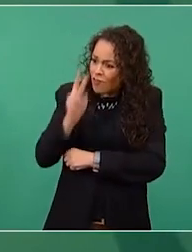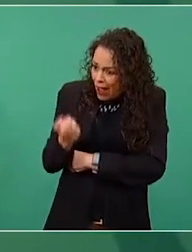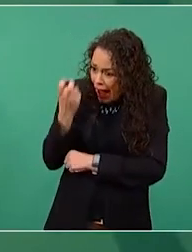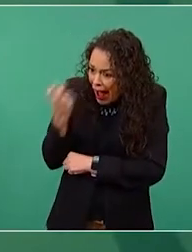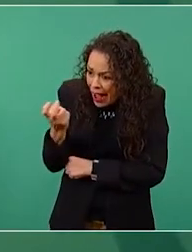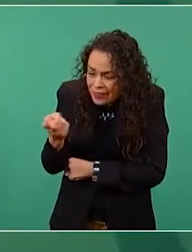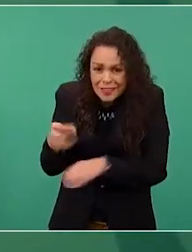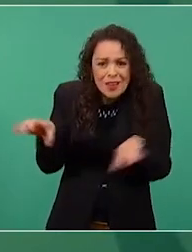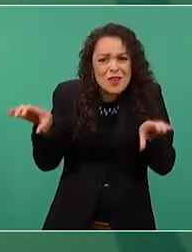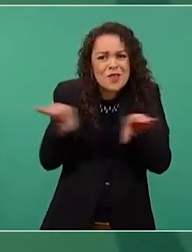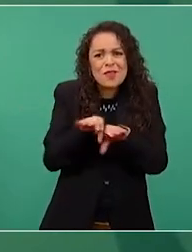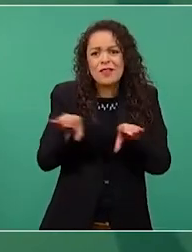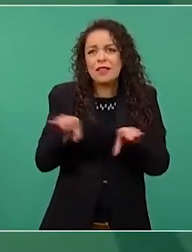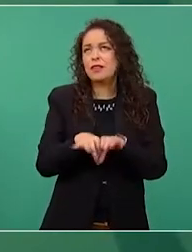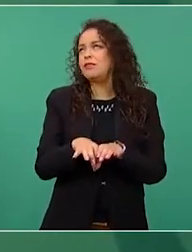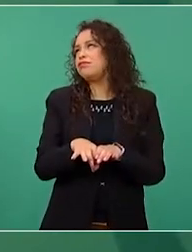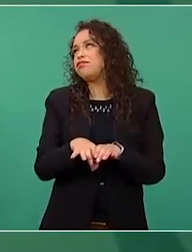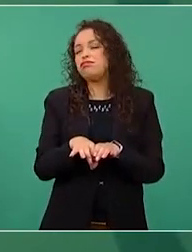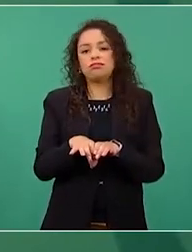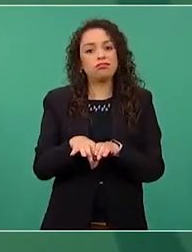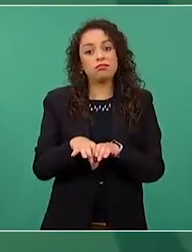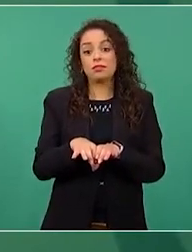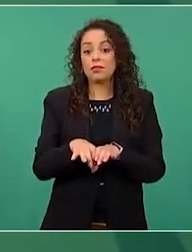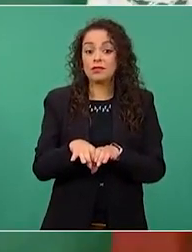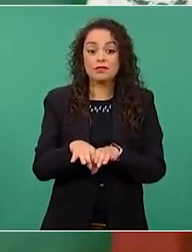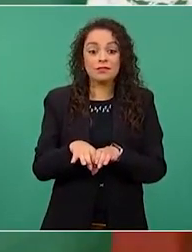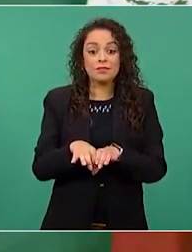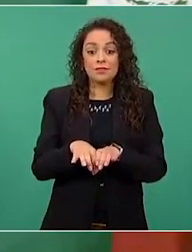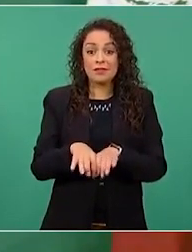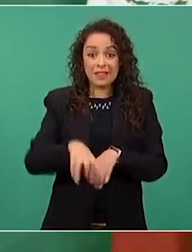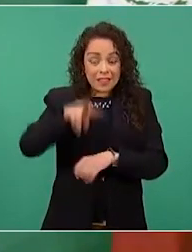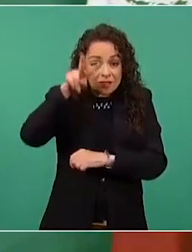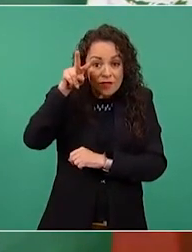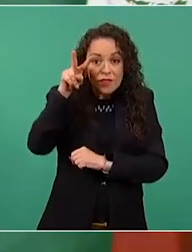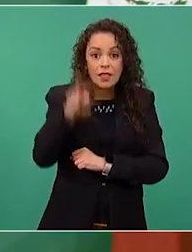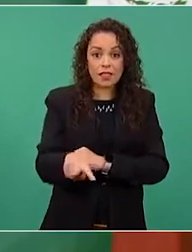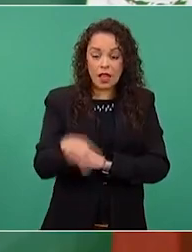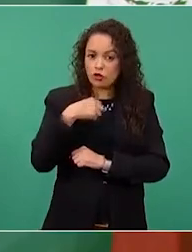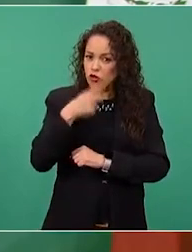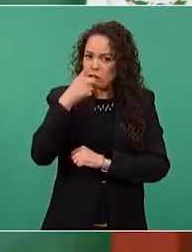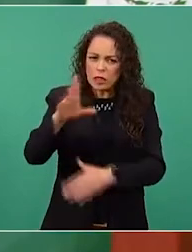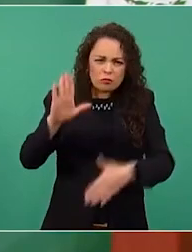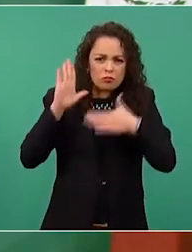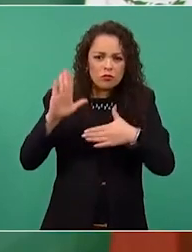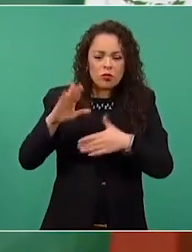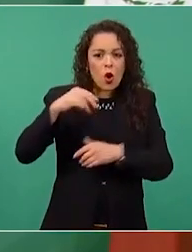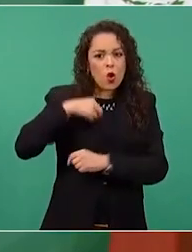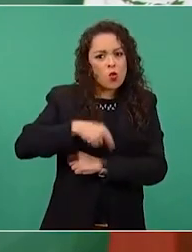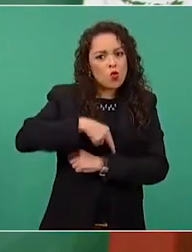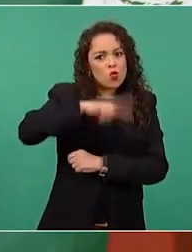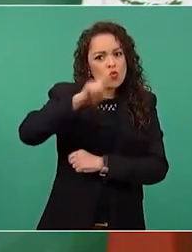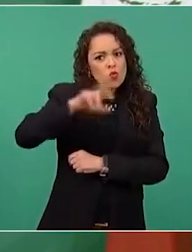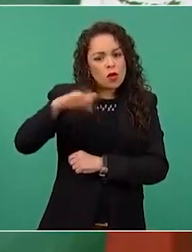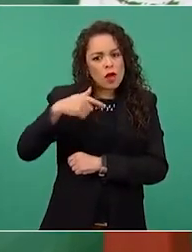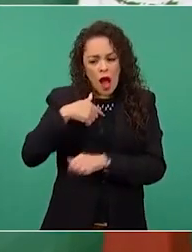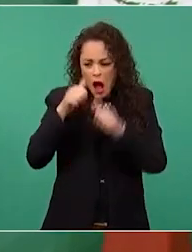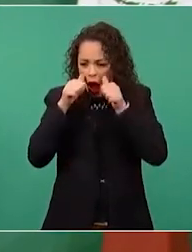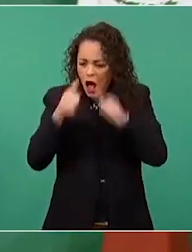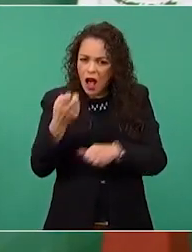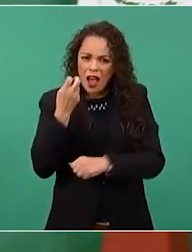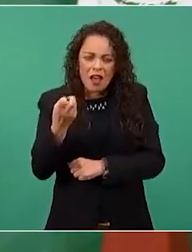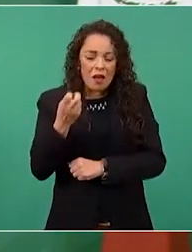Les prometo que nunca me había yo dado cuenta de que… o sea, no había reparado en eso.